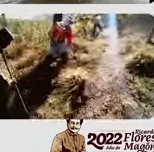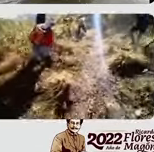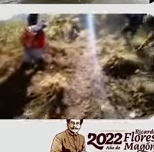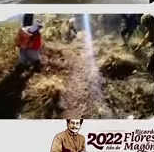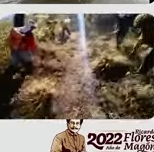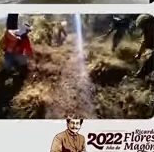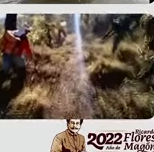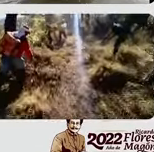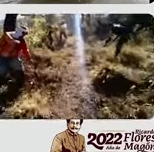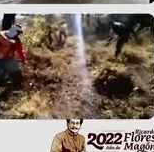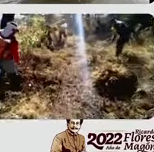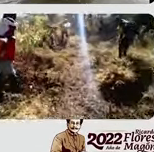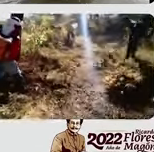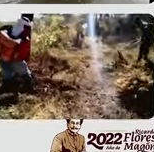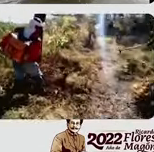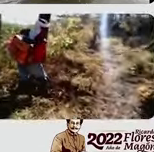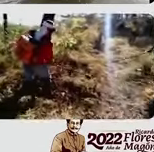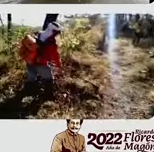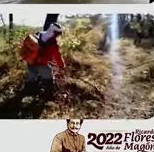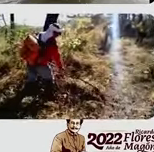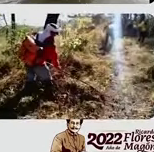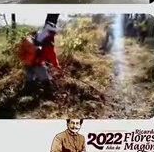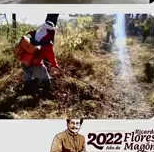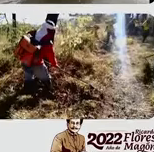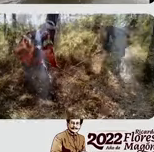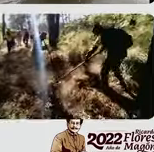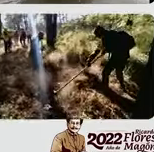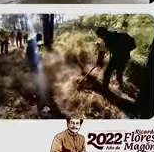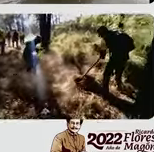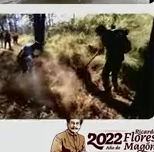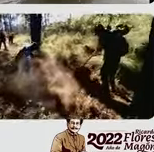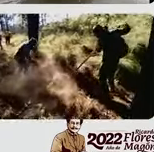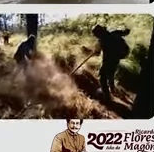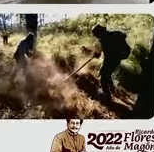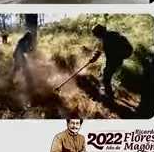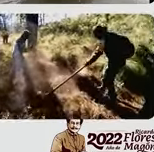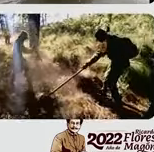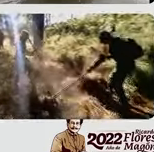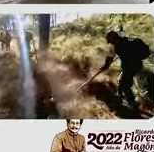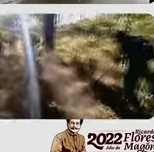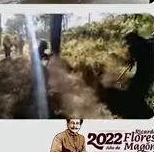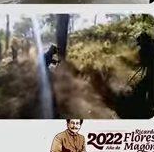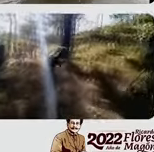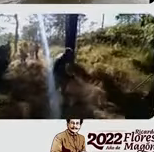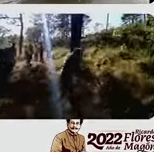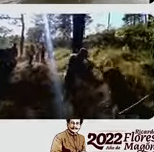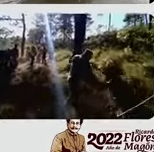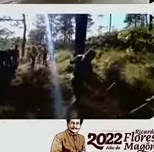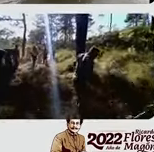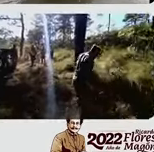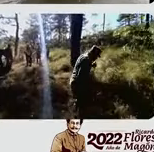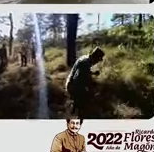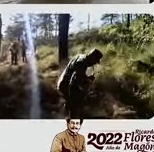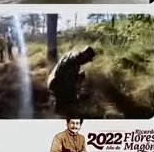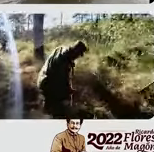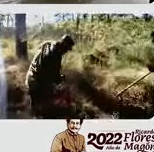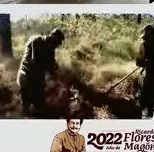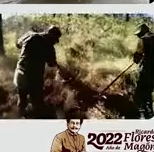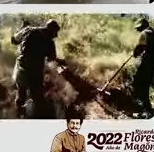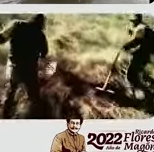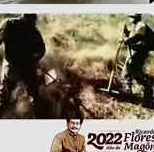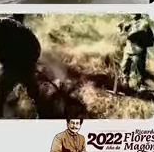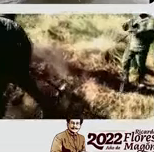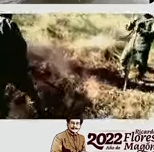de lluvias severas, 7 incendios urbanos, accidentes vehiculares 39, derrumbes 3,